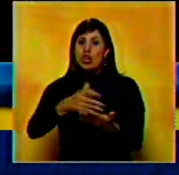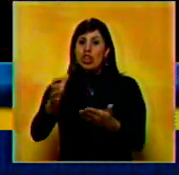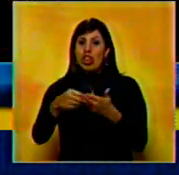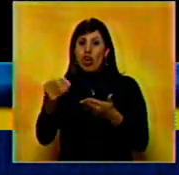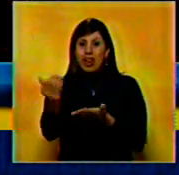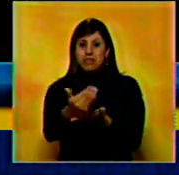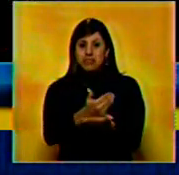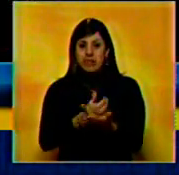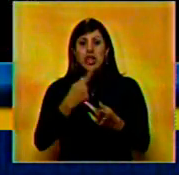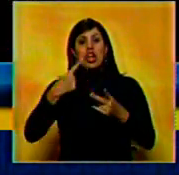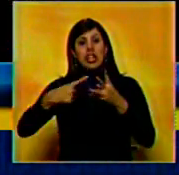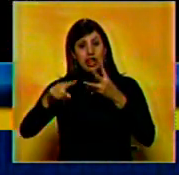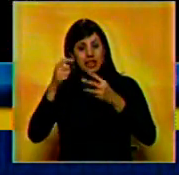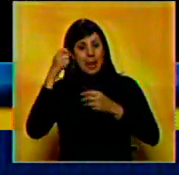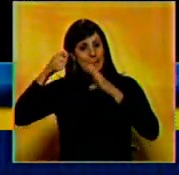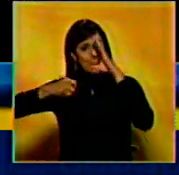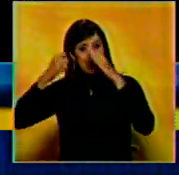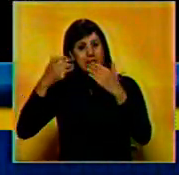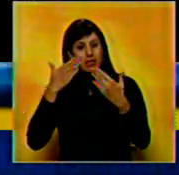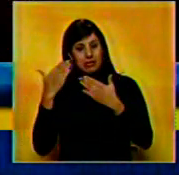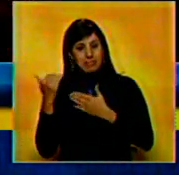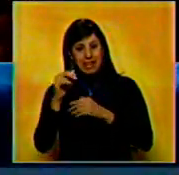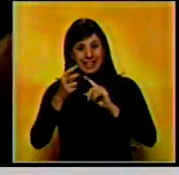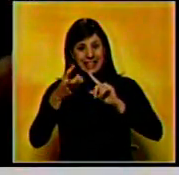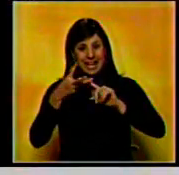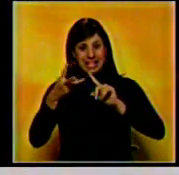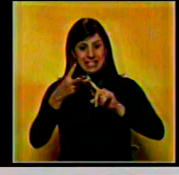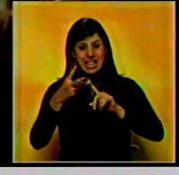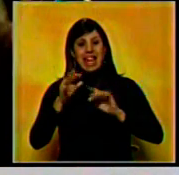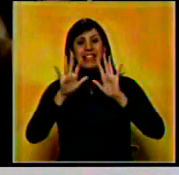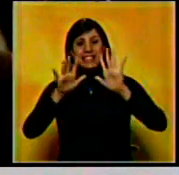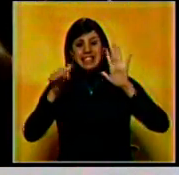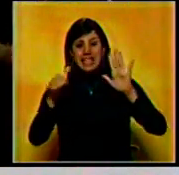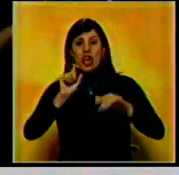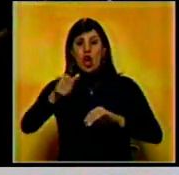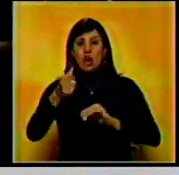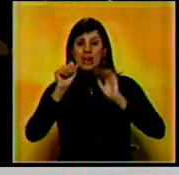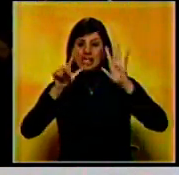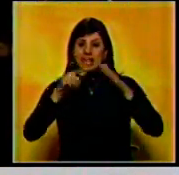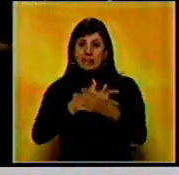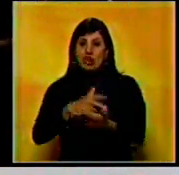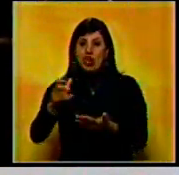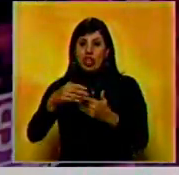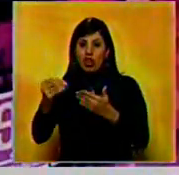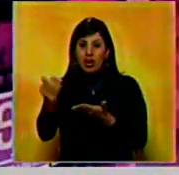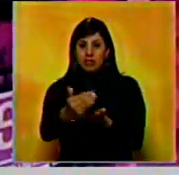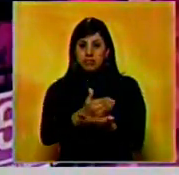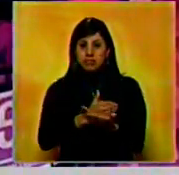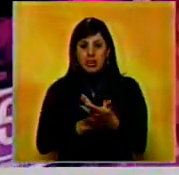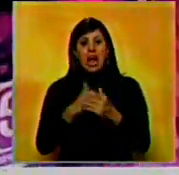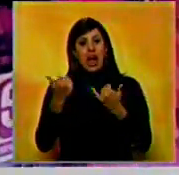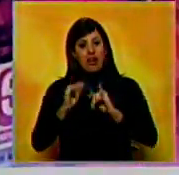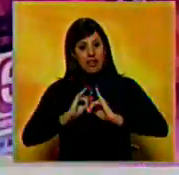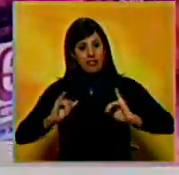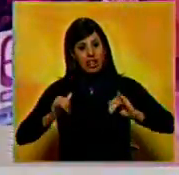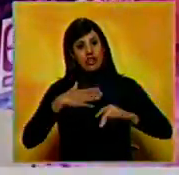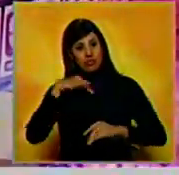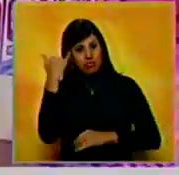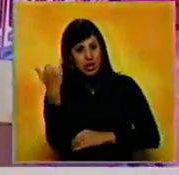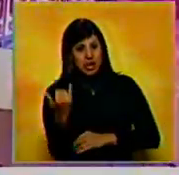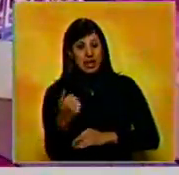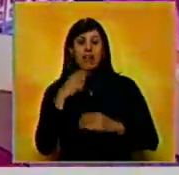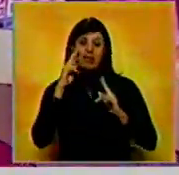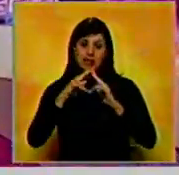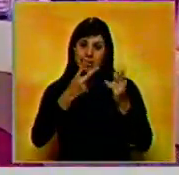mientras que Gangster Squad debutó en el tercer puesto con 16,7 millones de dólares. Así llegamos al final, yo soy Federica